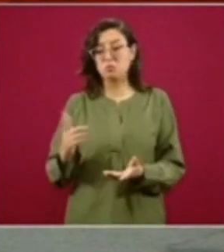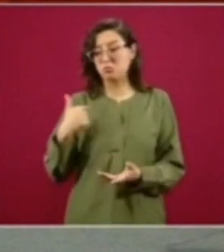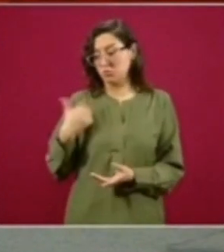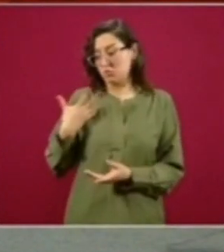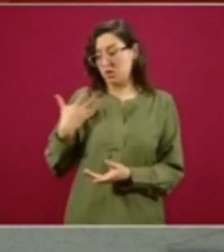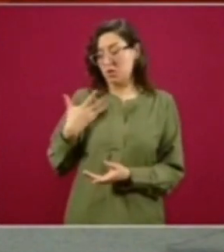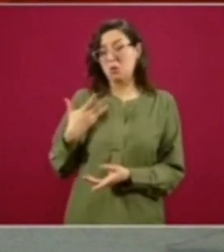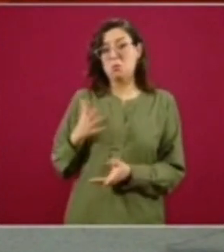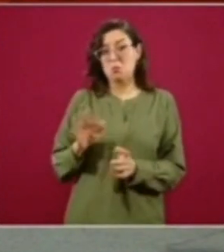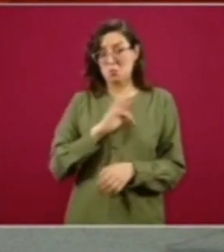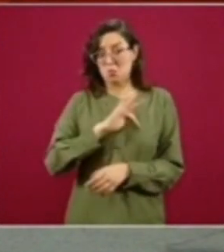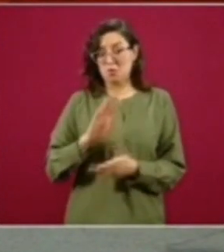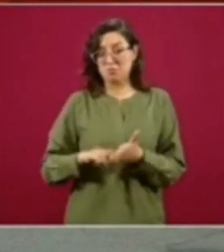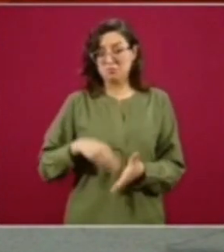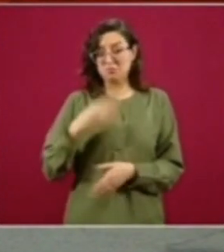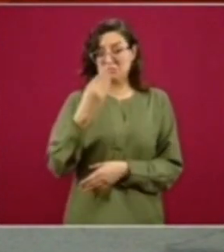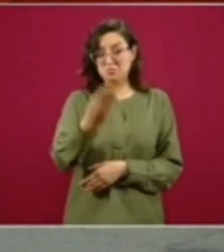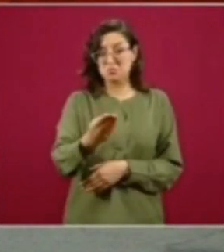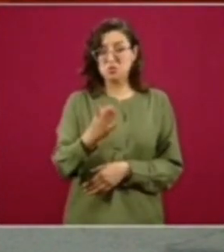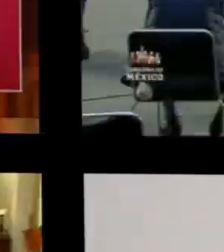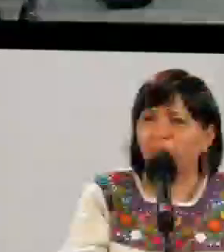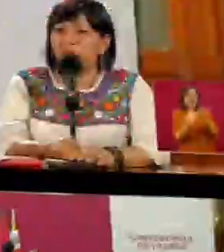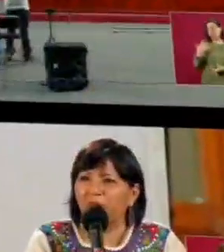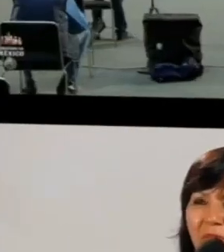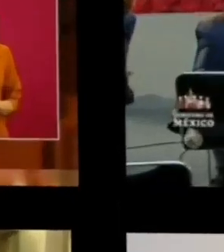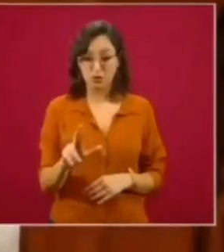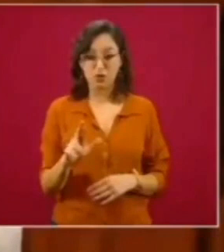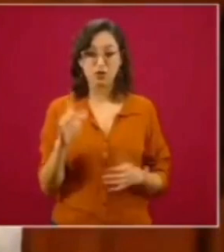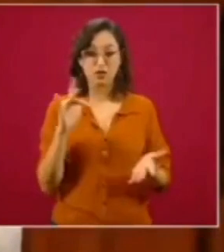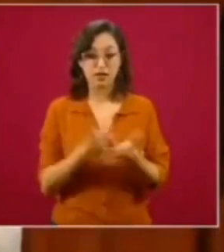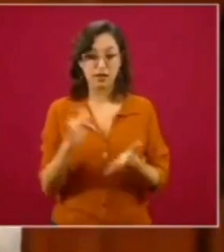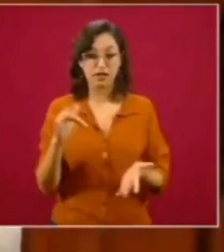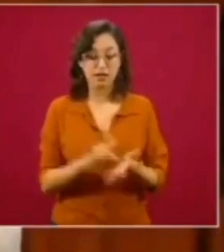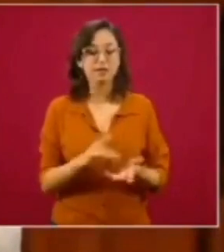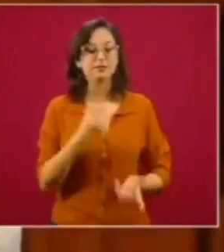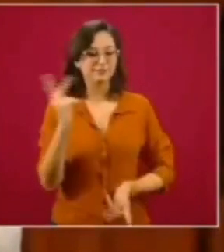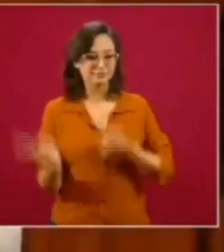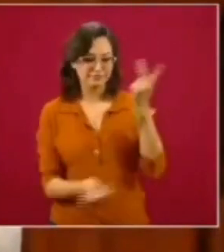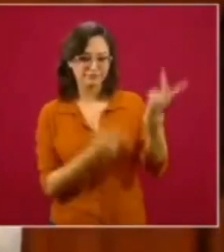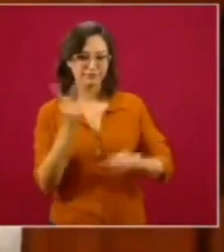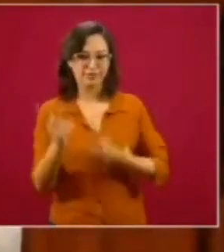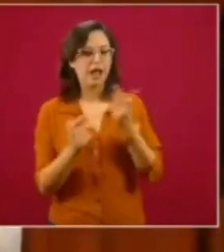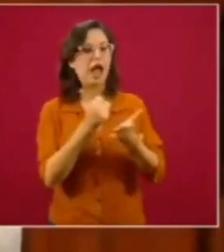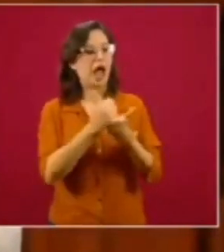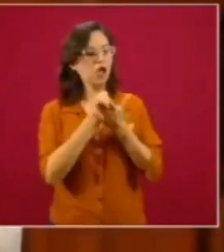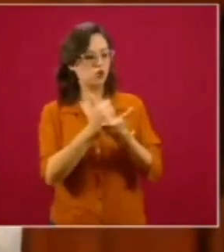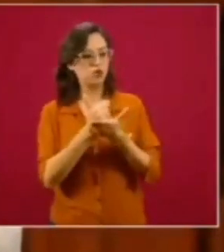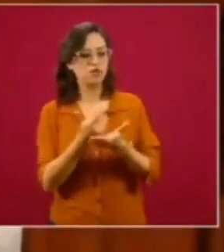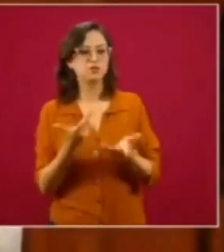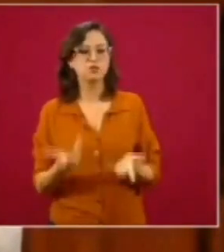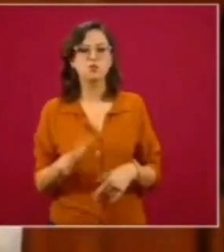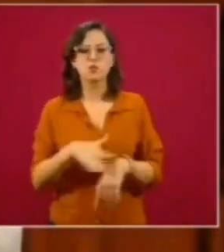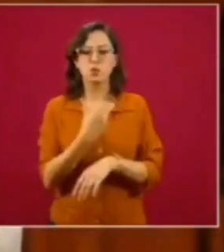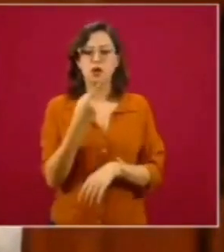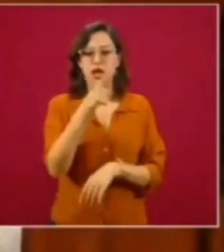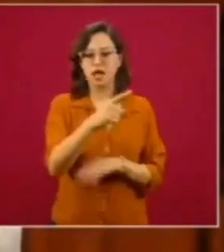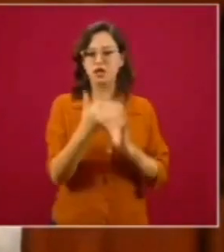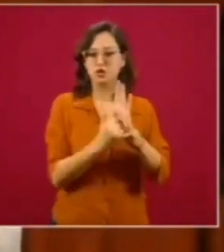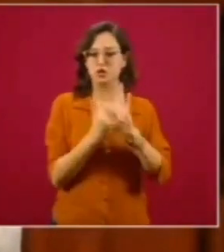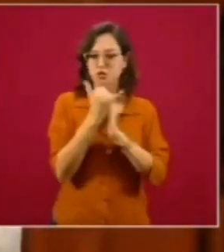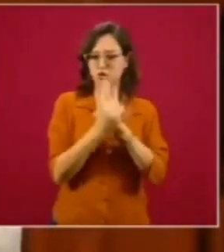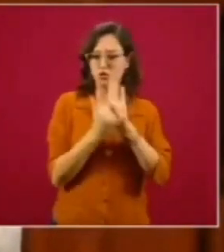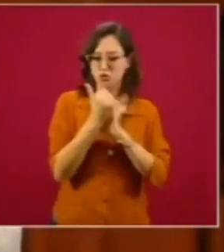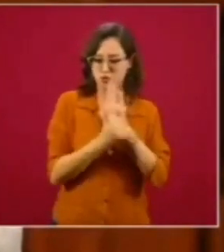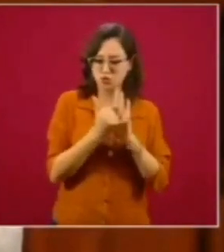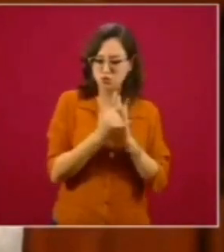todo lo que yo le he compartido es sin ningún lucro. Víctor nos ayuda mucho porque tiene una plataforma en YouTube